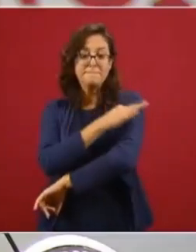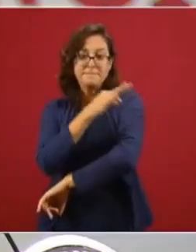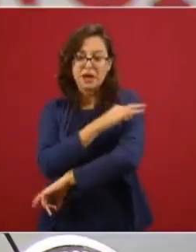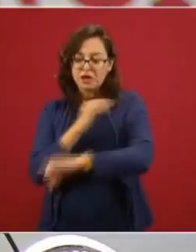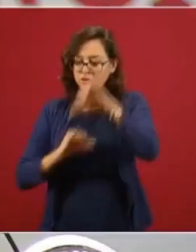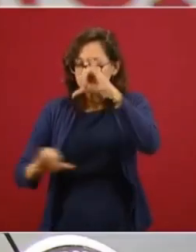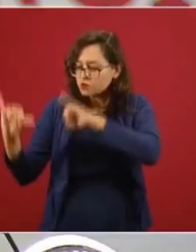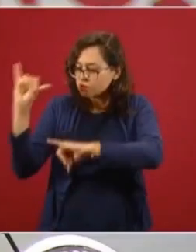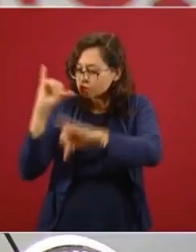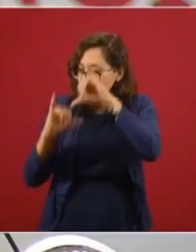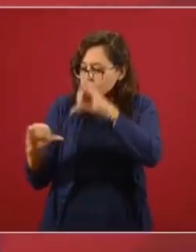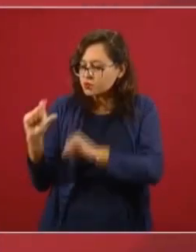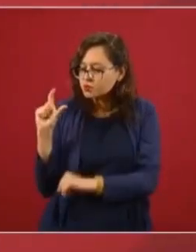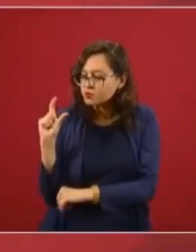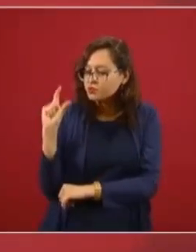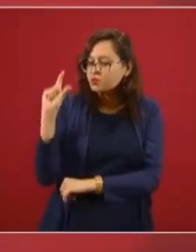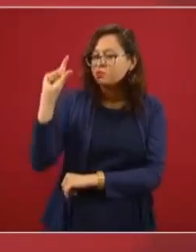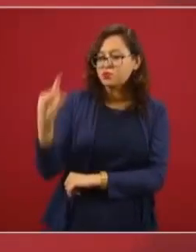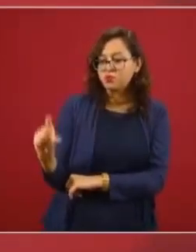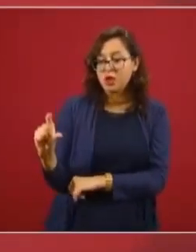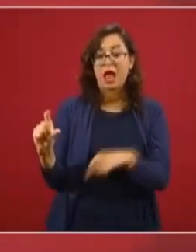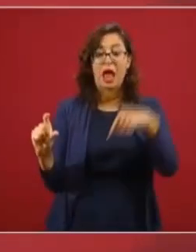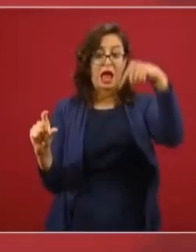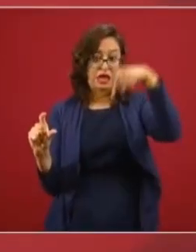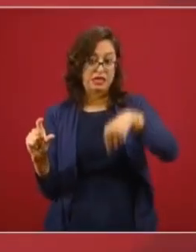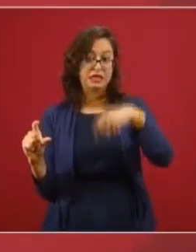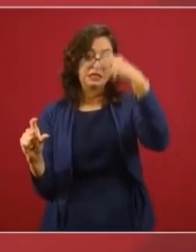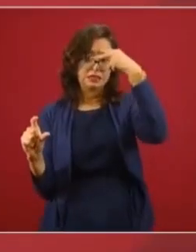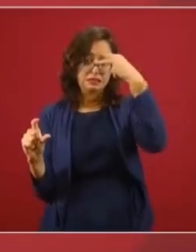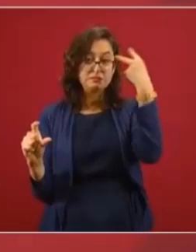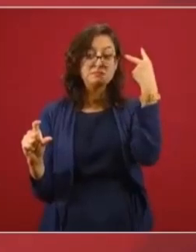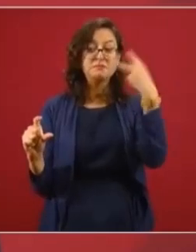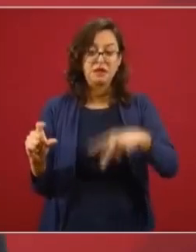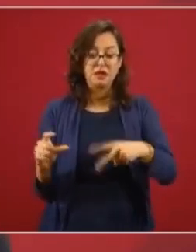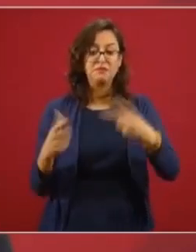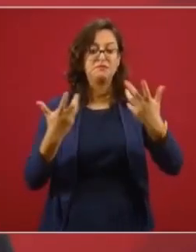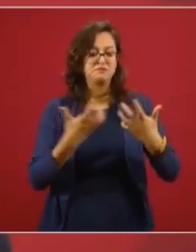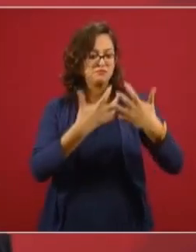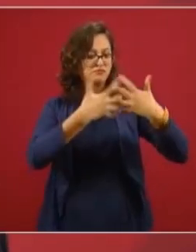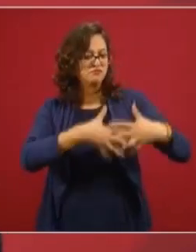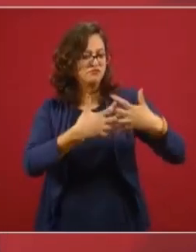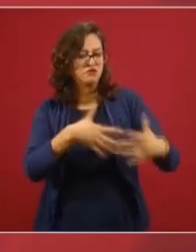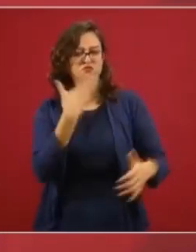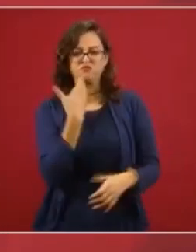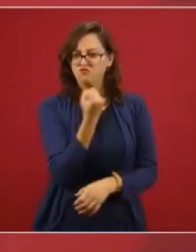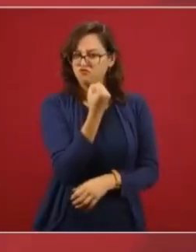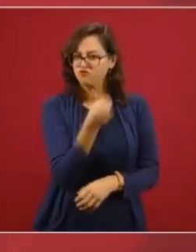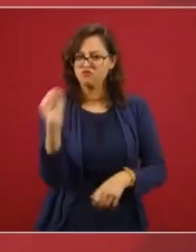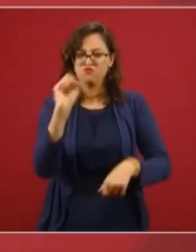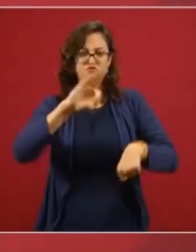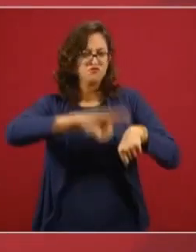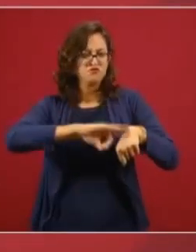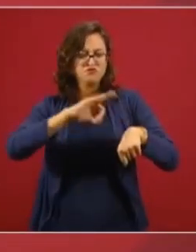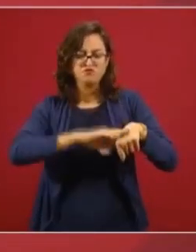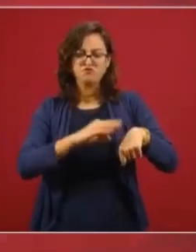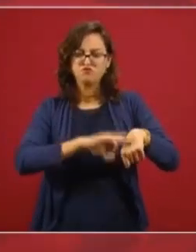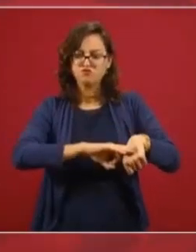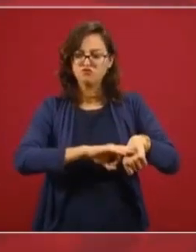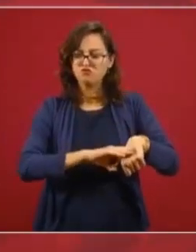México, Leomont, con amplia experiencia y una de las plantas más modernas y de mayor capacidad en la región,